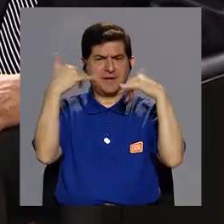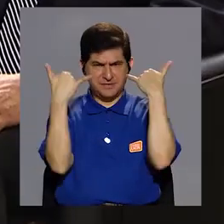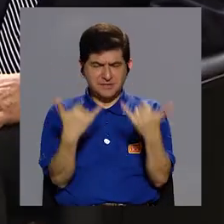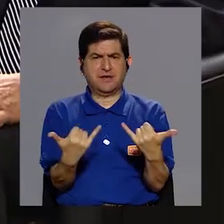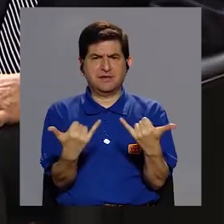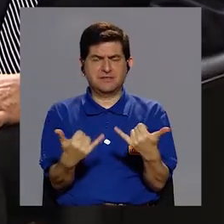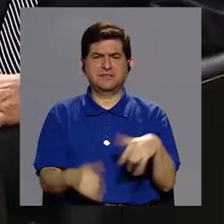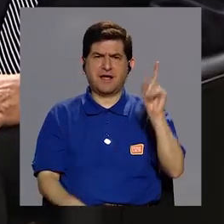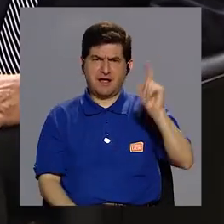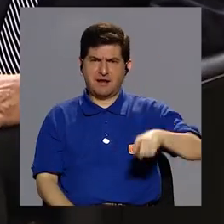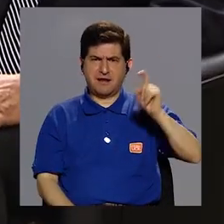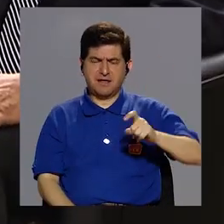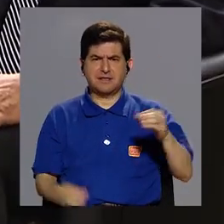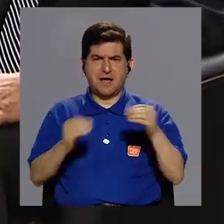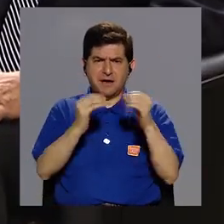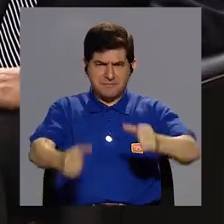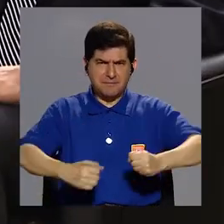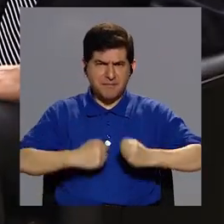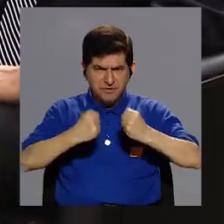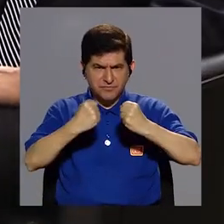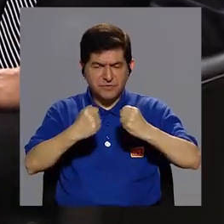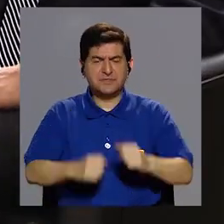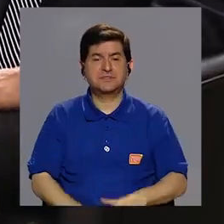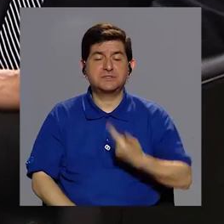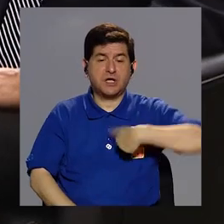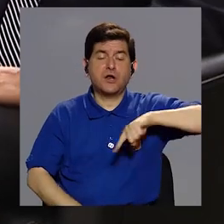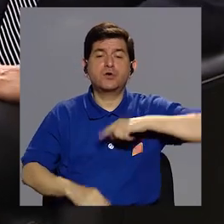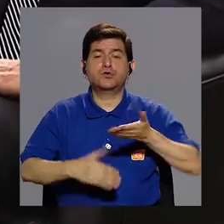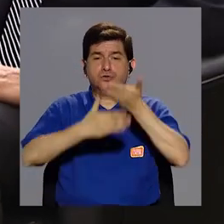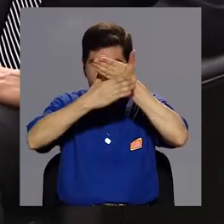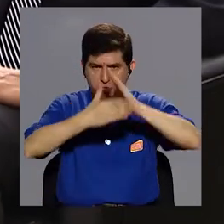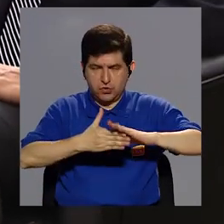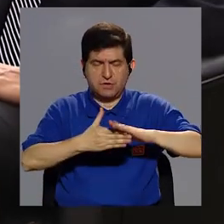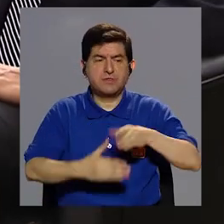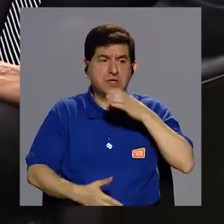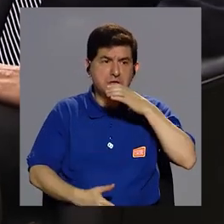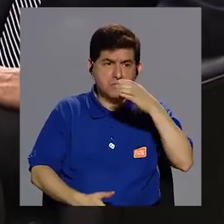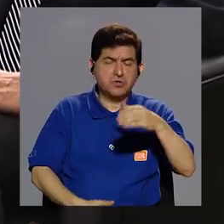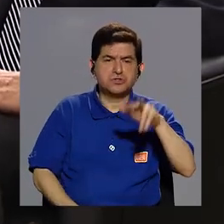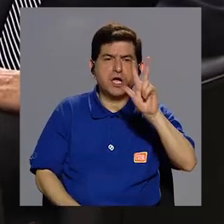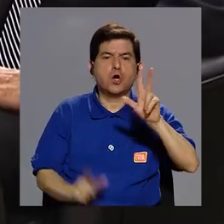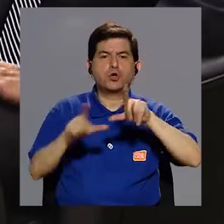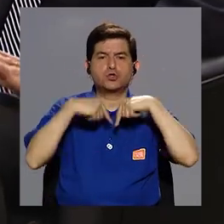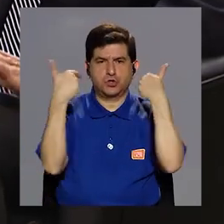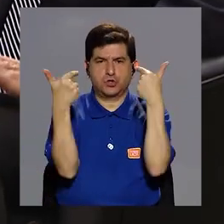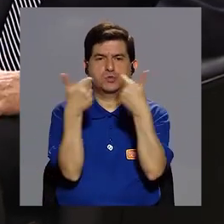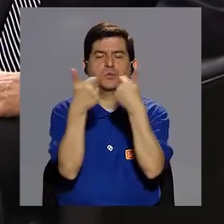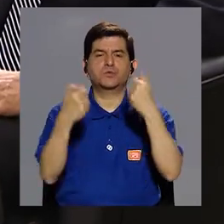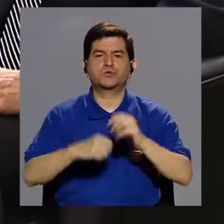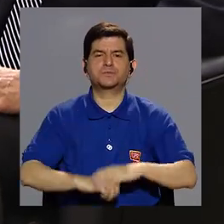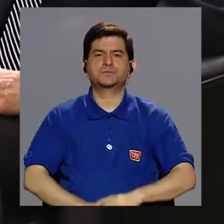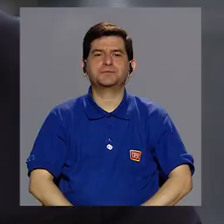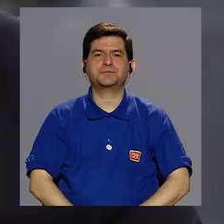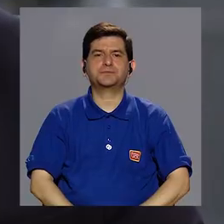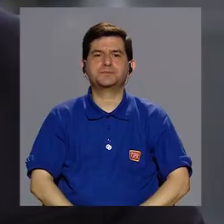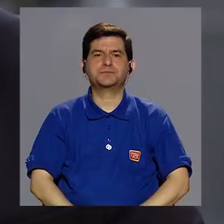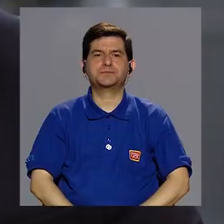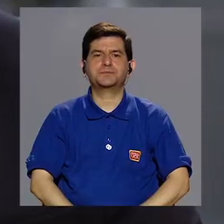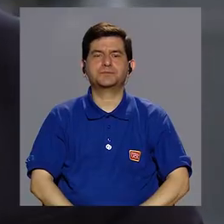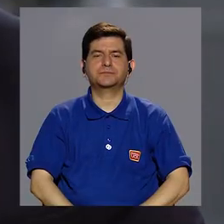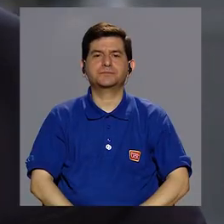visibilizadas, como que hay que llegarles con un poco más de fuerza. Nosotros las dividimos, hay recomendaciones para tres grupos en especial.